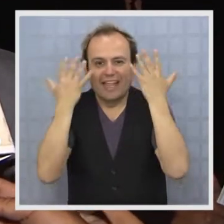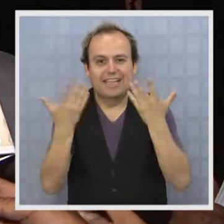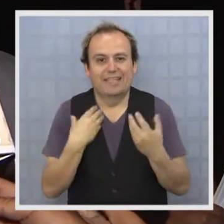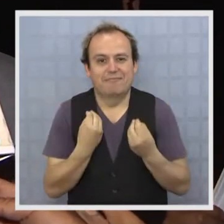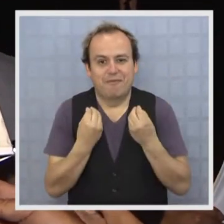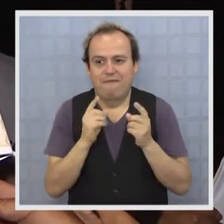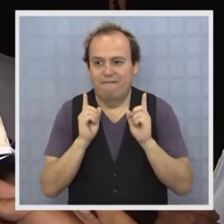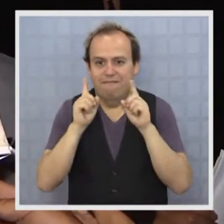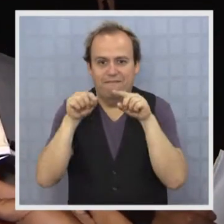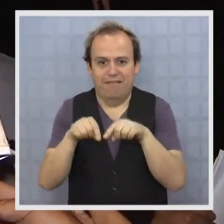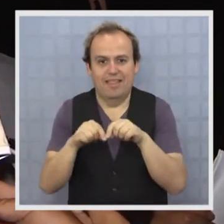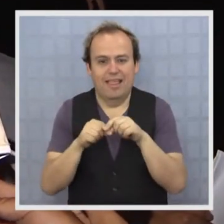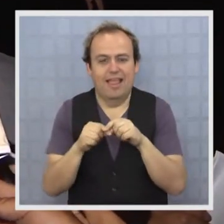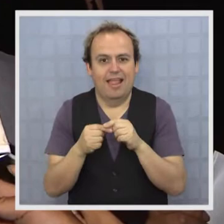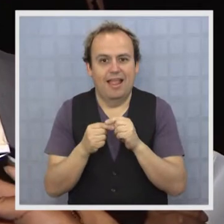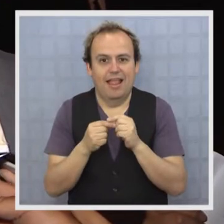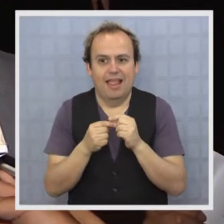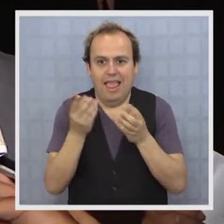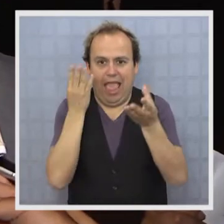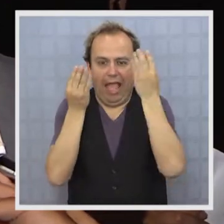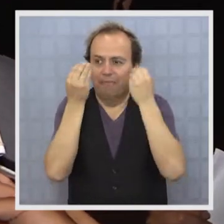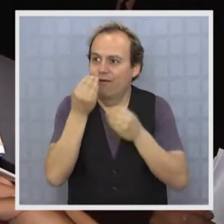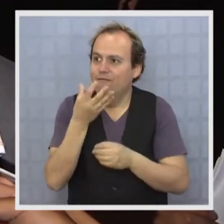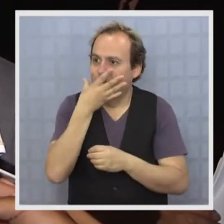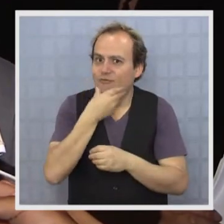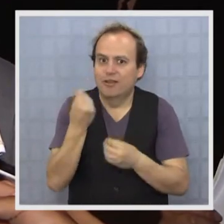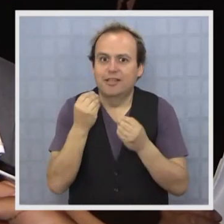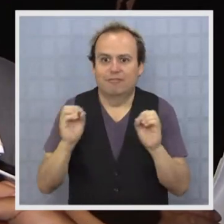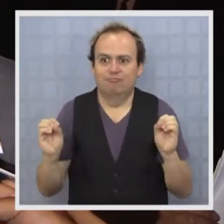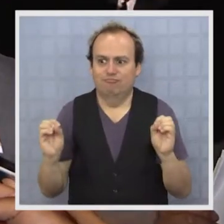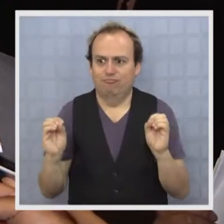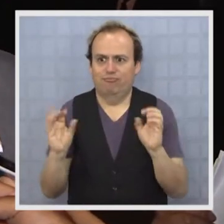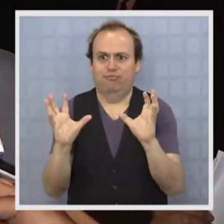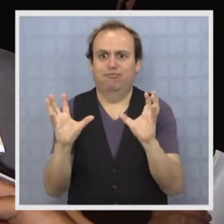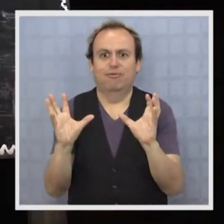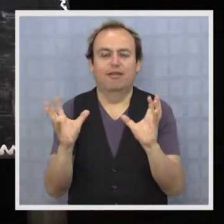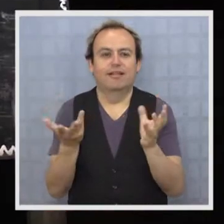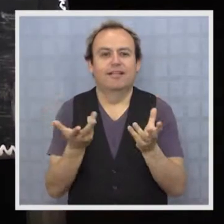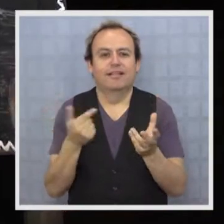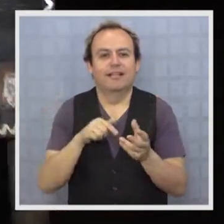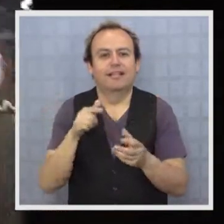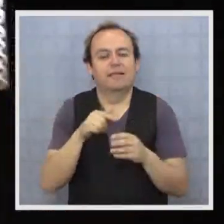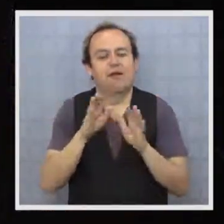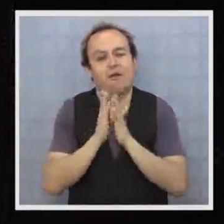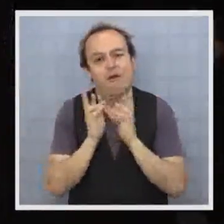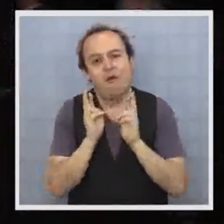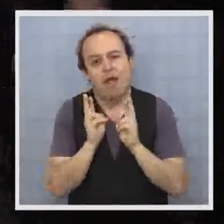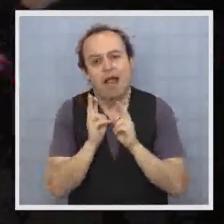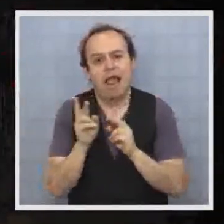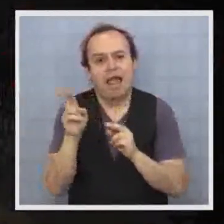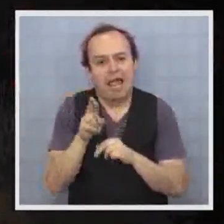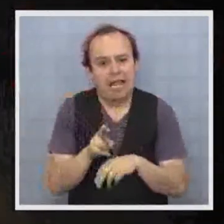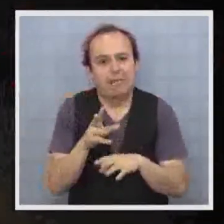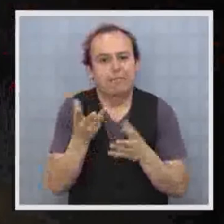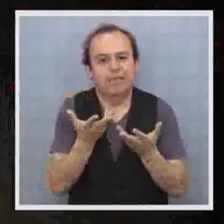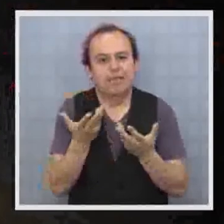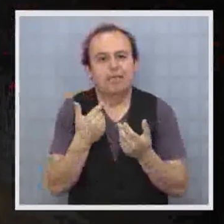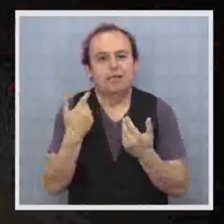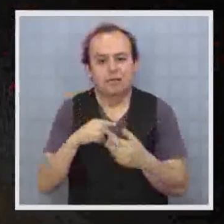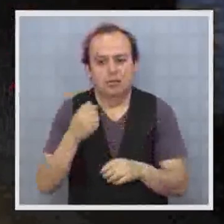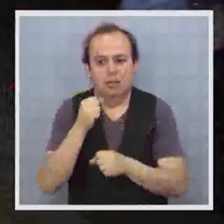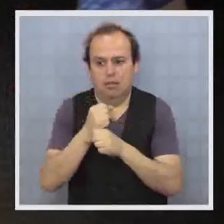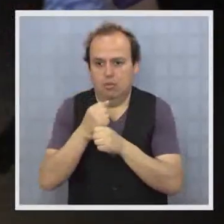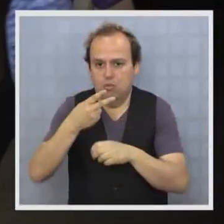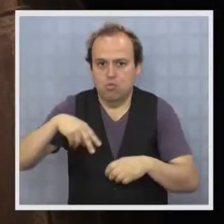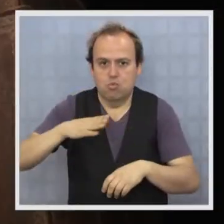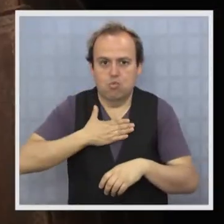participar de esta gran experiencia y que ojalá se respita en muchos otros lugares de la región, en donde tenemos también obras patrimoniales